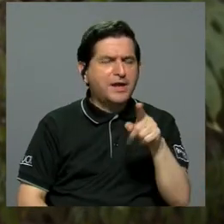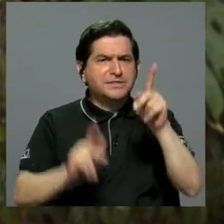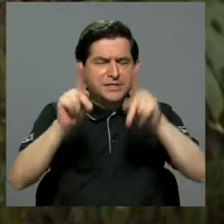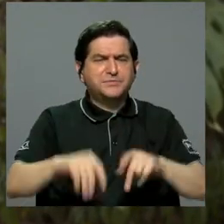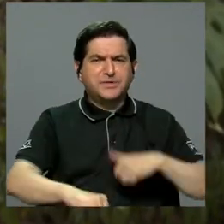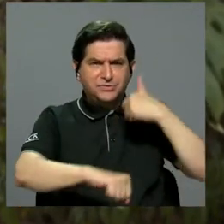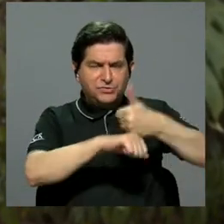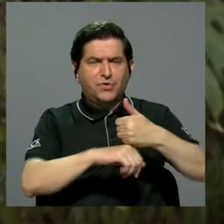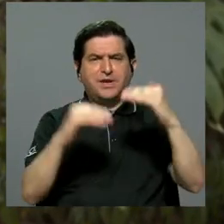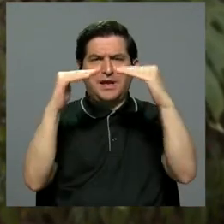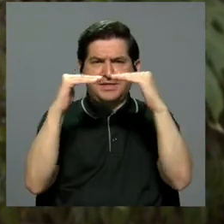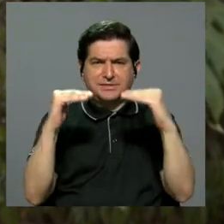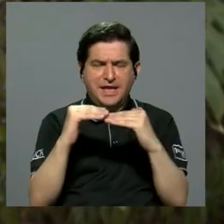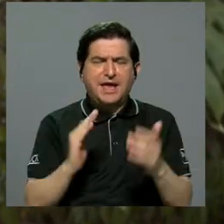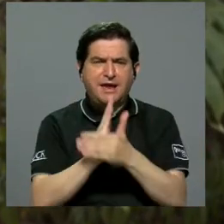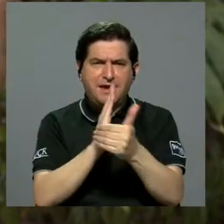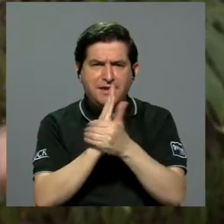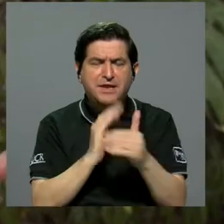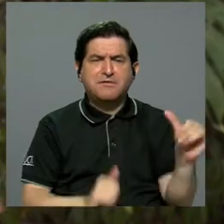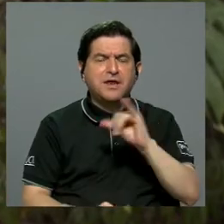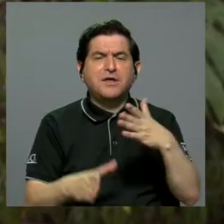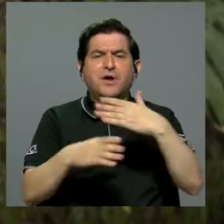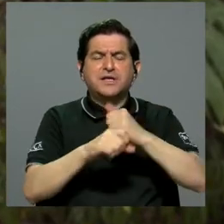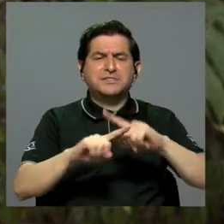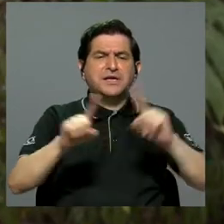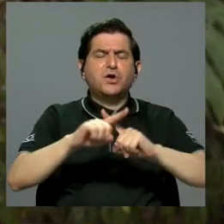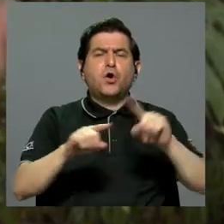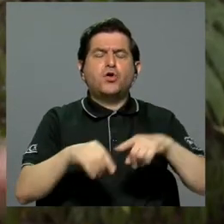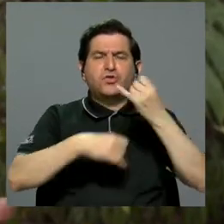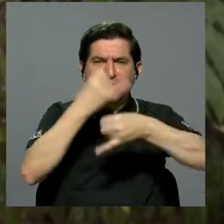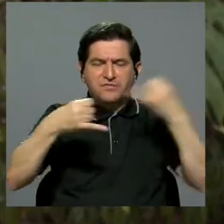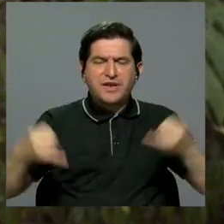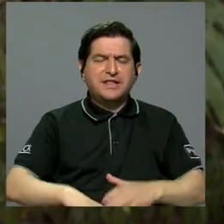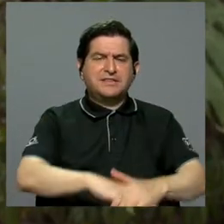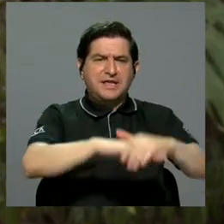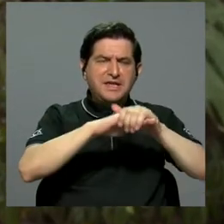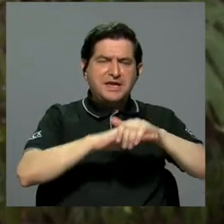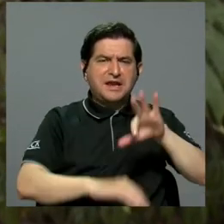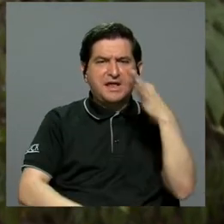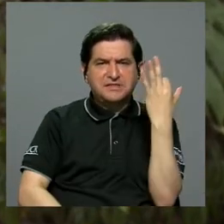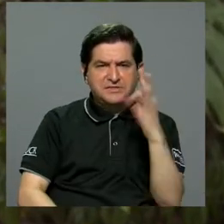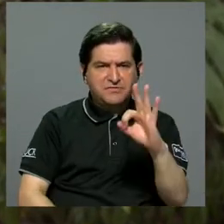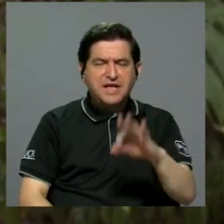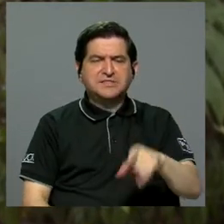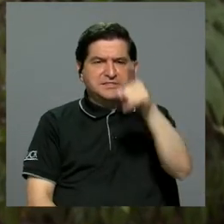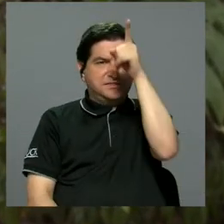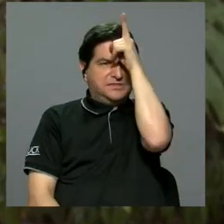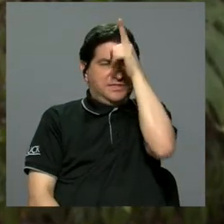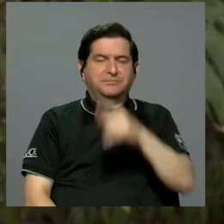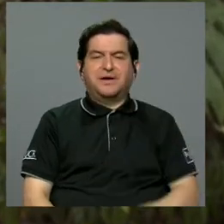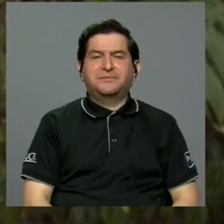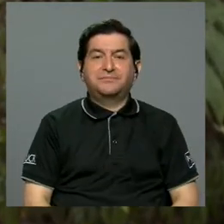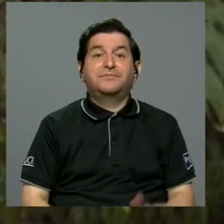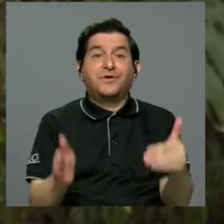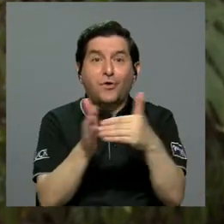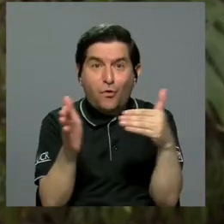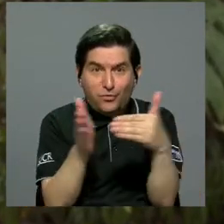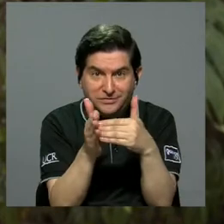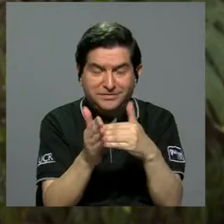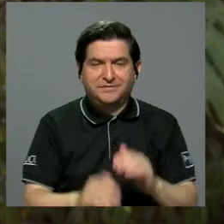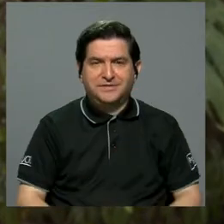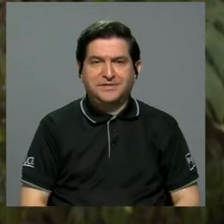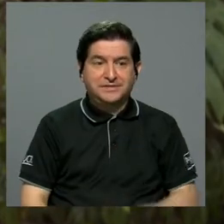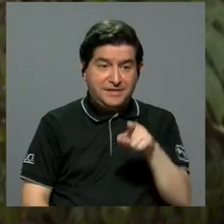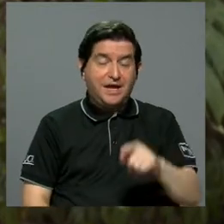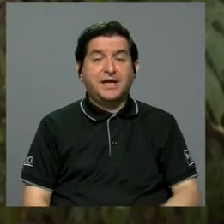ubicados en niveles de competencia como se hace con otros idiomas con el inglés el francés el alemán entonces de nuevo esto